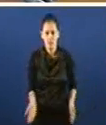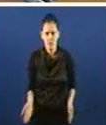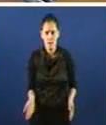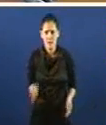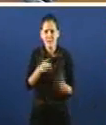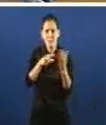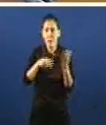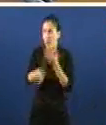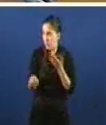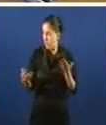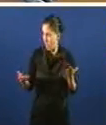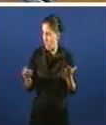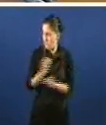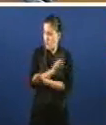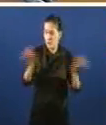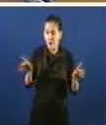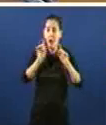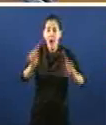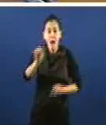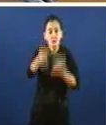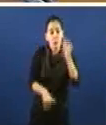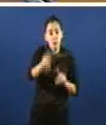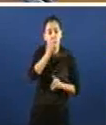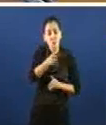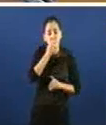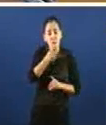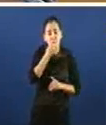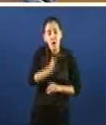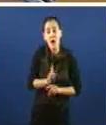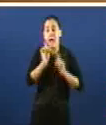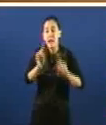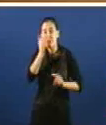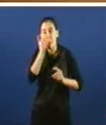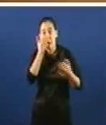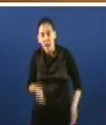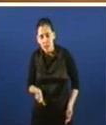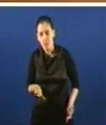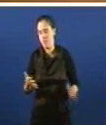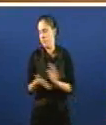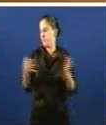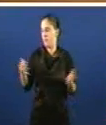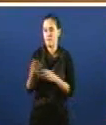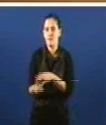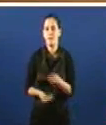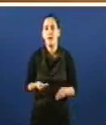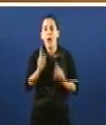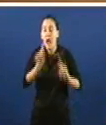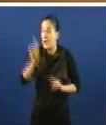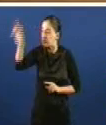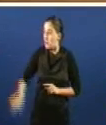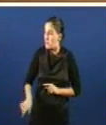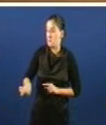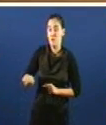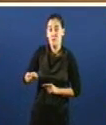transparencia mellor Que unha selección verace, señor Presidente E maior veracidade é a que debe de facer vostedes Se for unha persoa